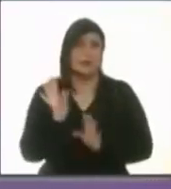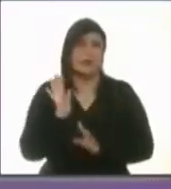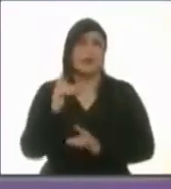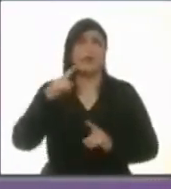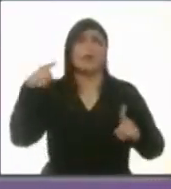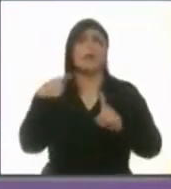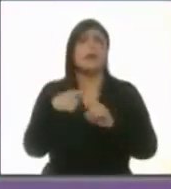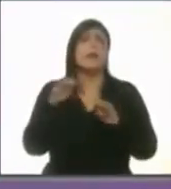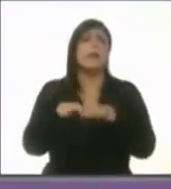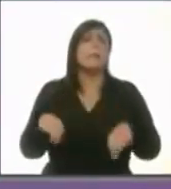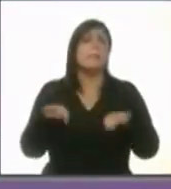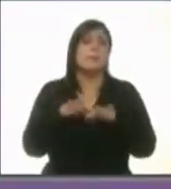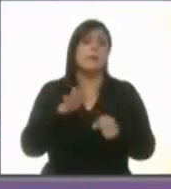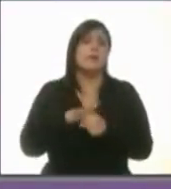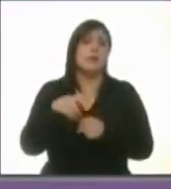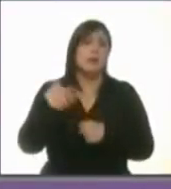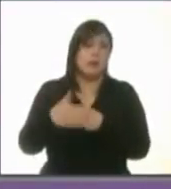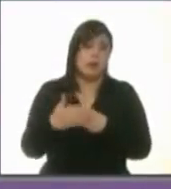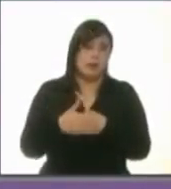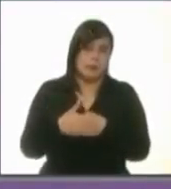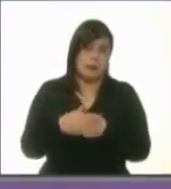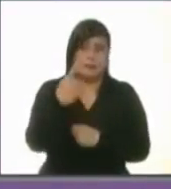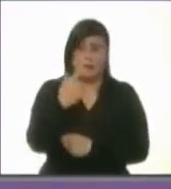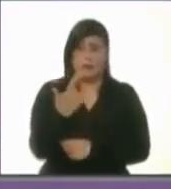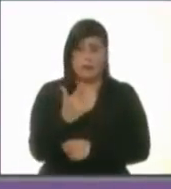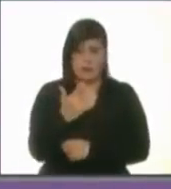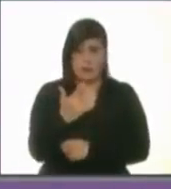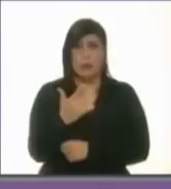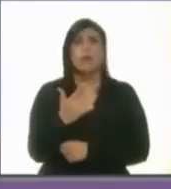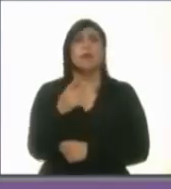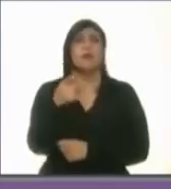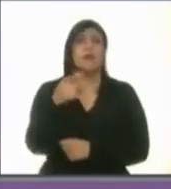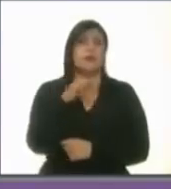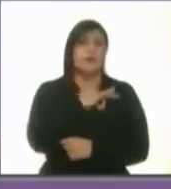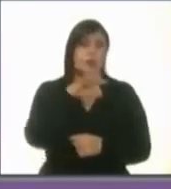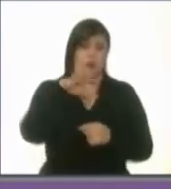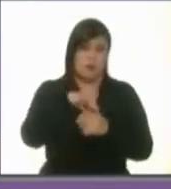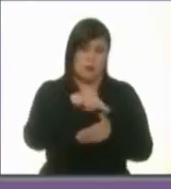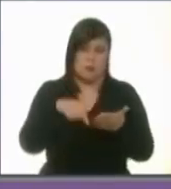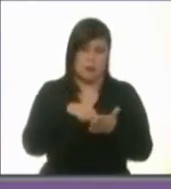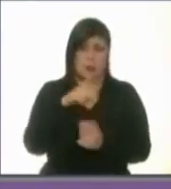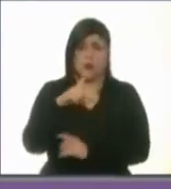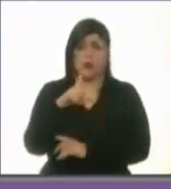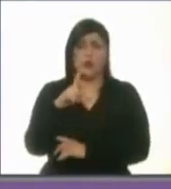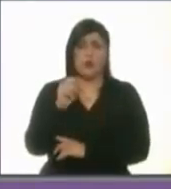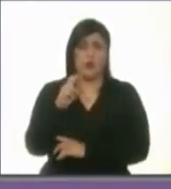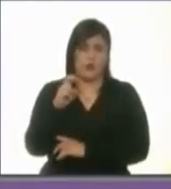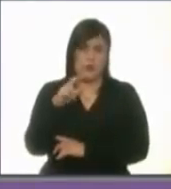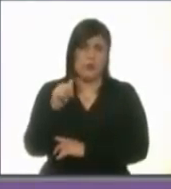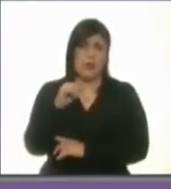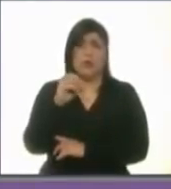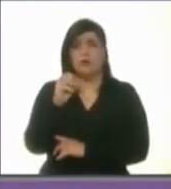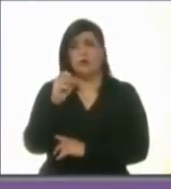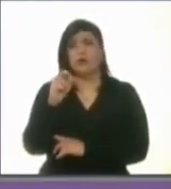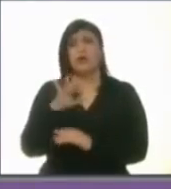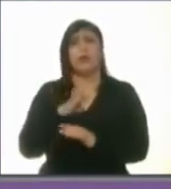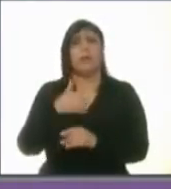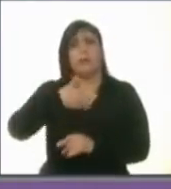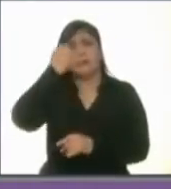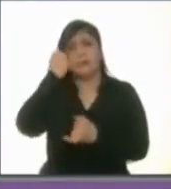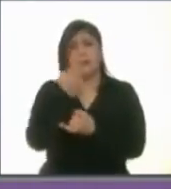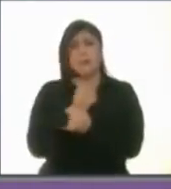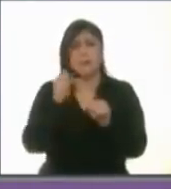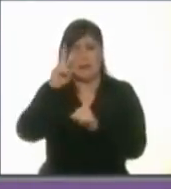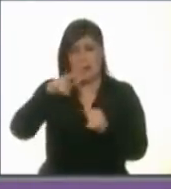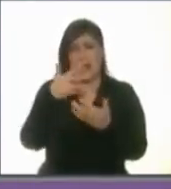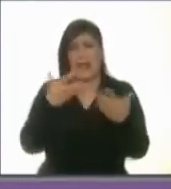necesario que el próximo primero de julio votes por Lorena Osornio la única candidata independiente hagamos historia